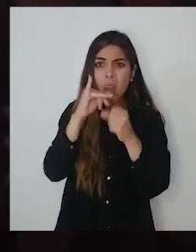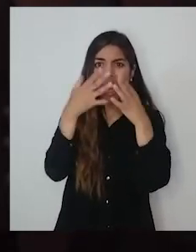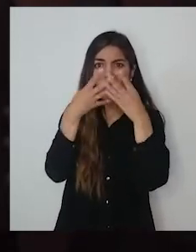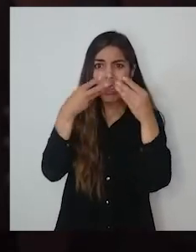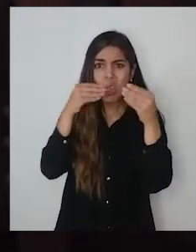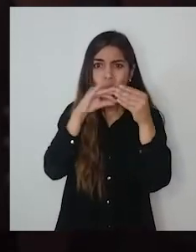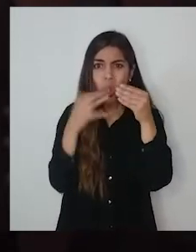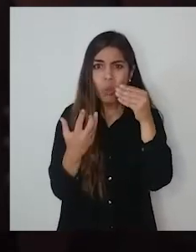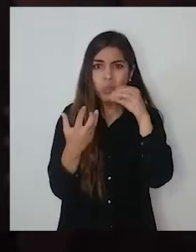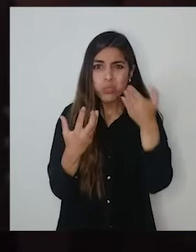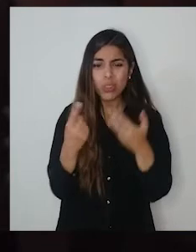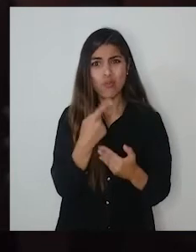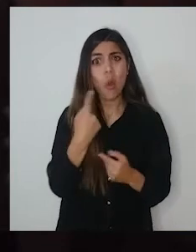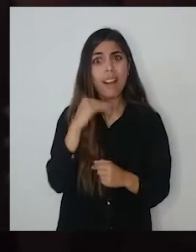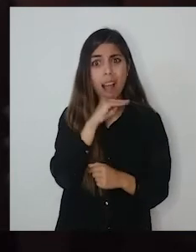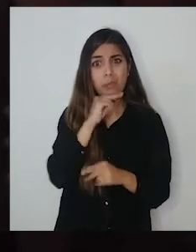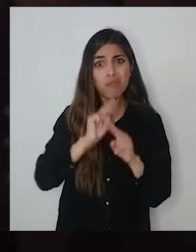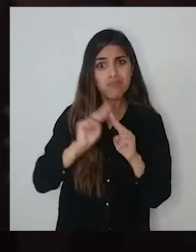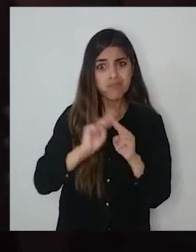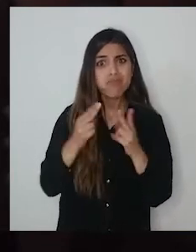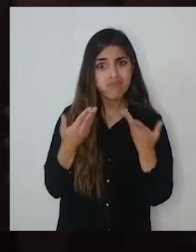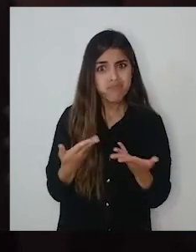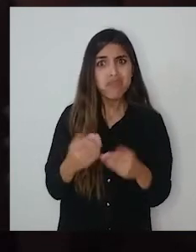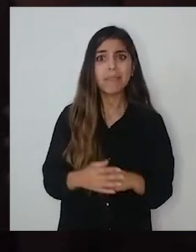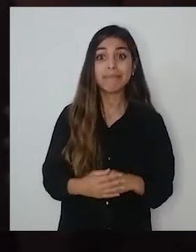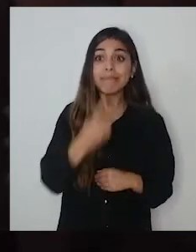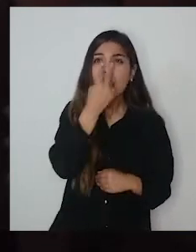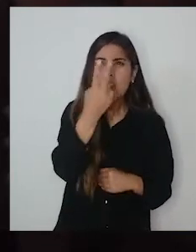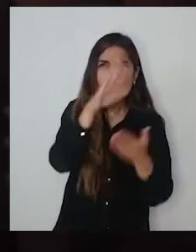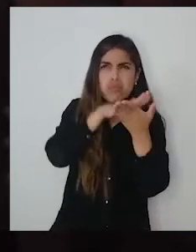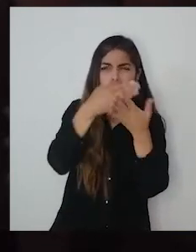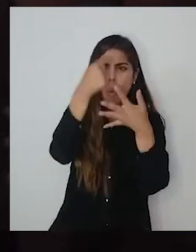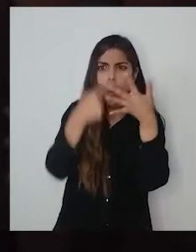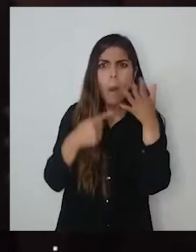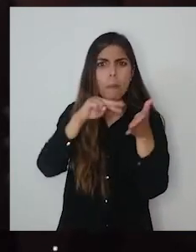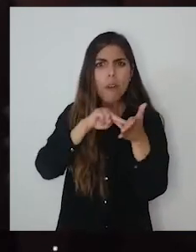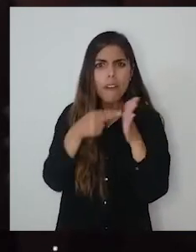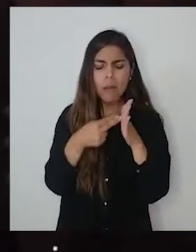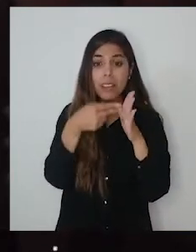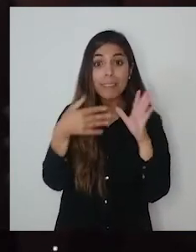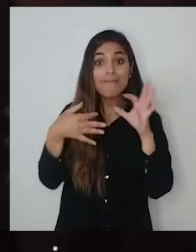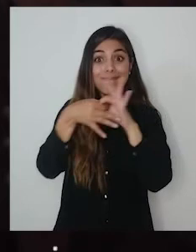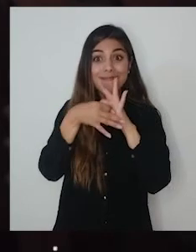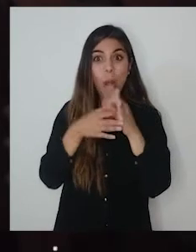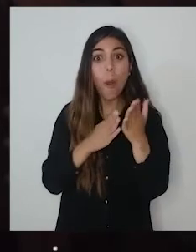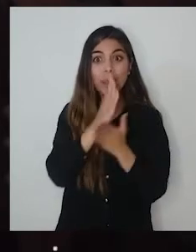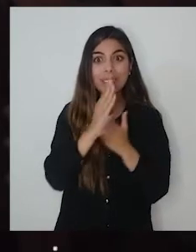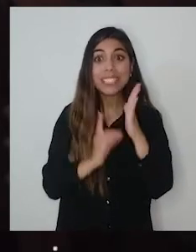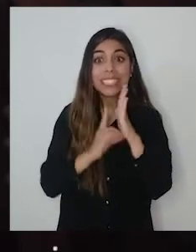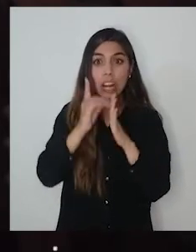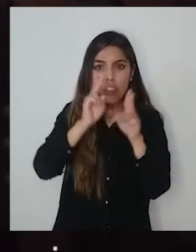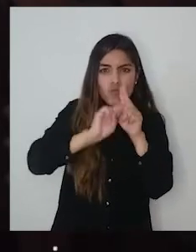desaparición del mural. Teníamos que actuar rápido. Y por tanto, no solamente diagnosticamos, sino que enlazamos ese diagnóstico con el